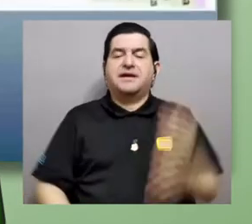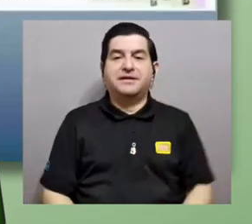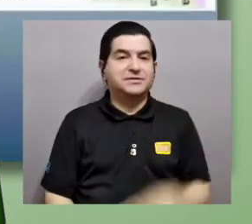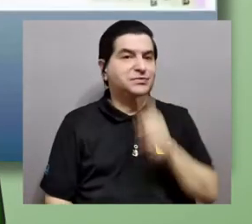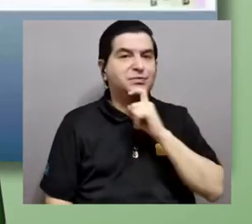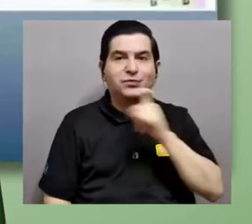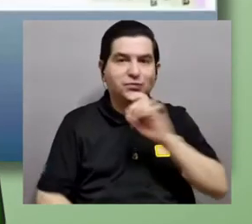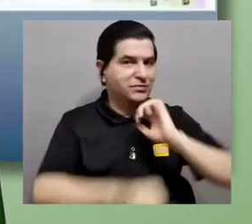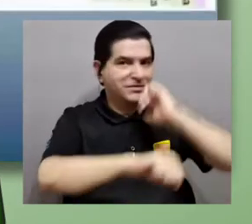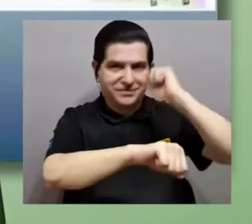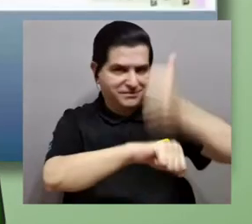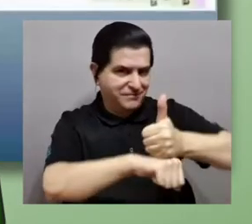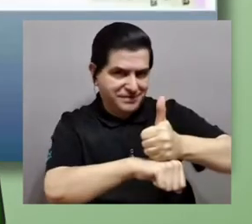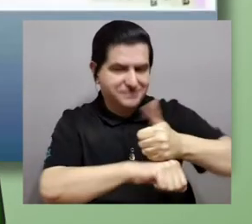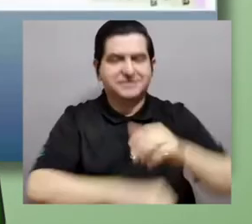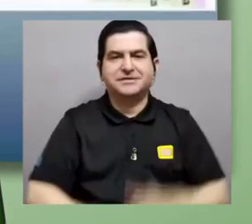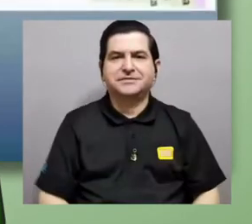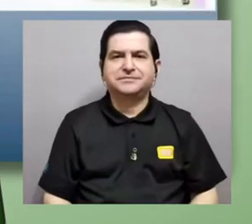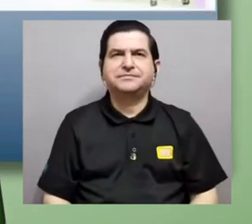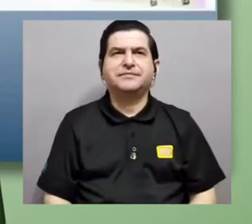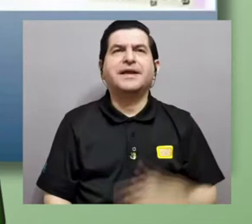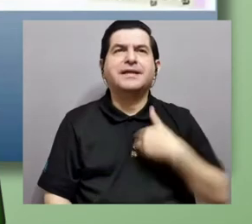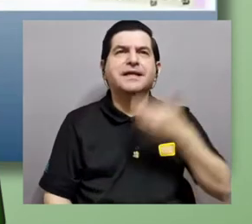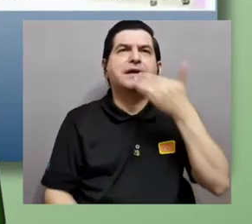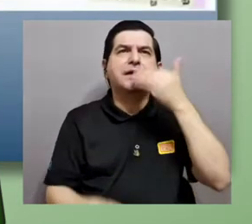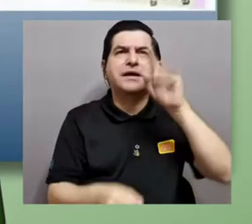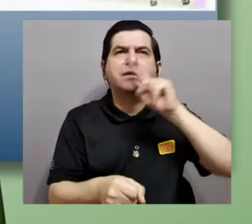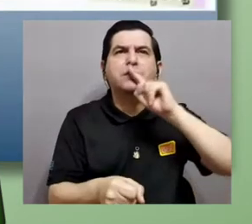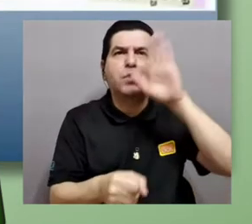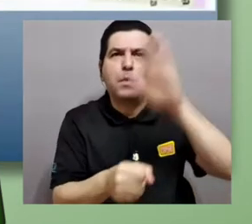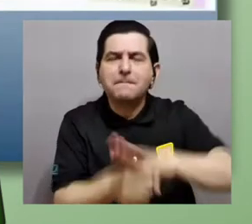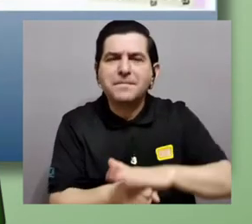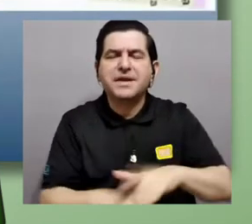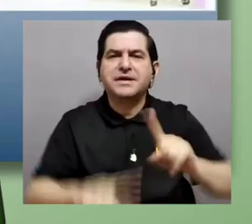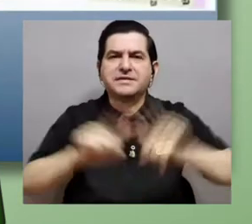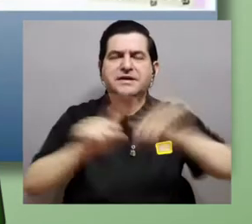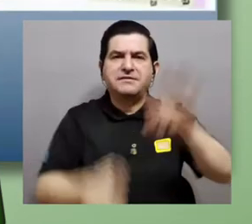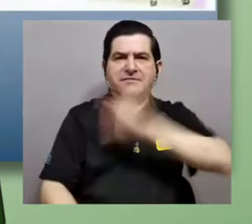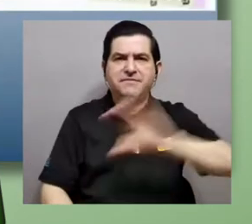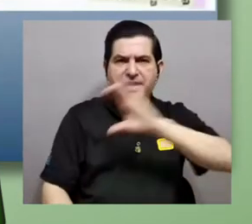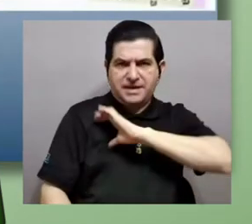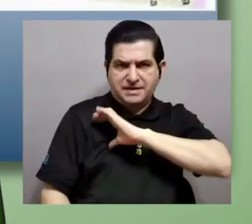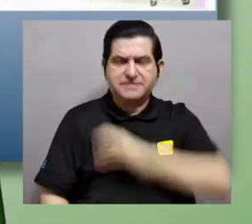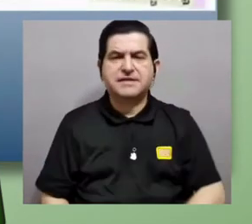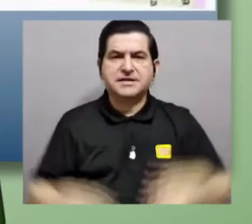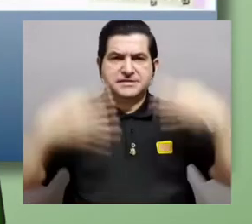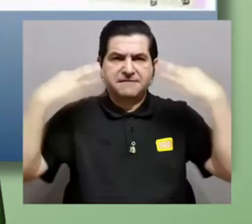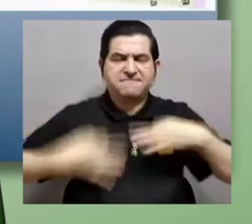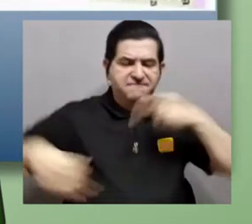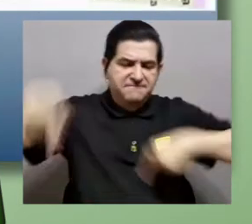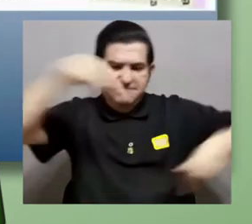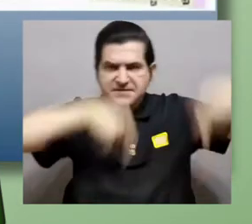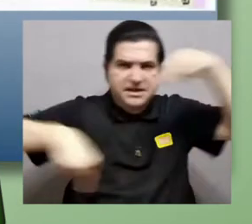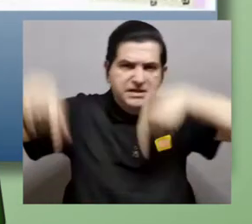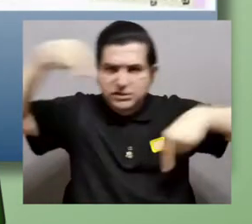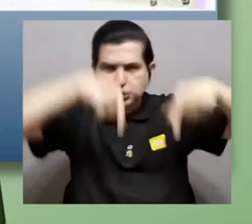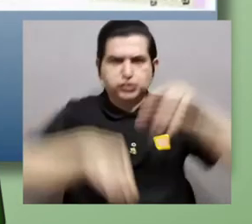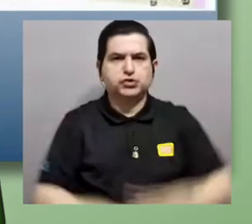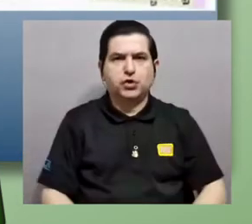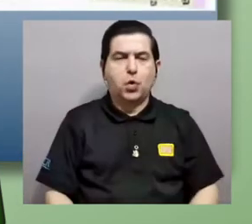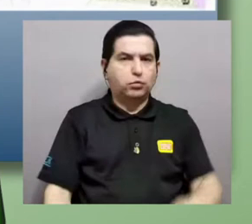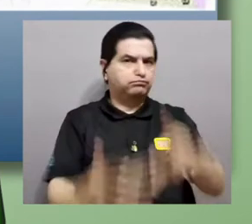muy difícil de definir. Sí, tiene que cumplir ciertas condiciones como tener características físico-químicas